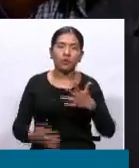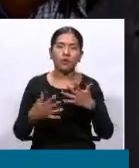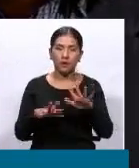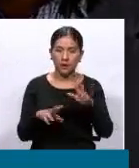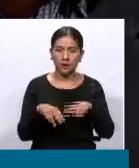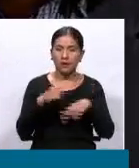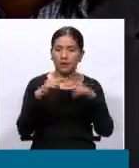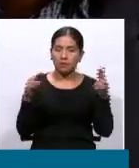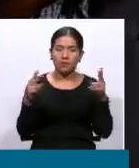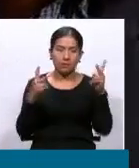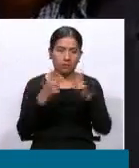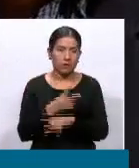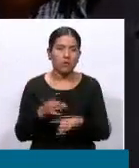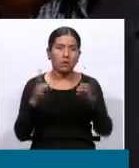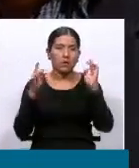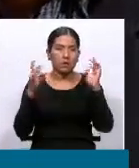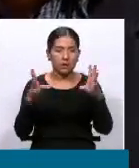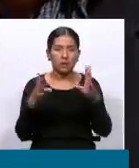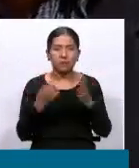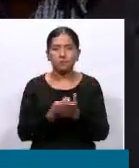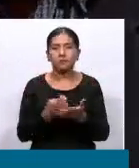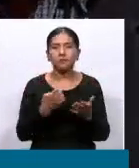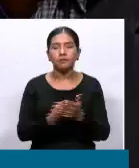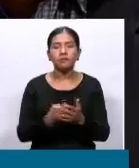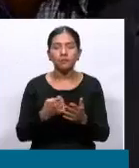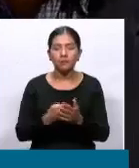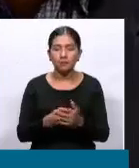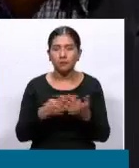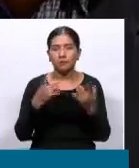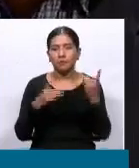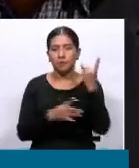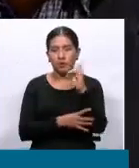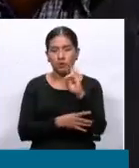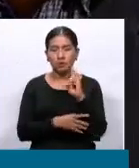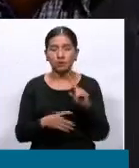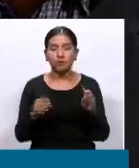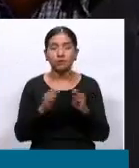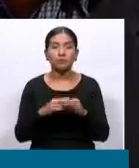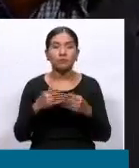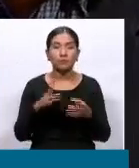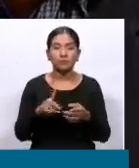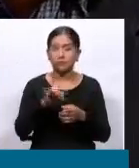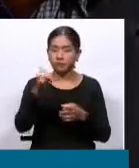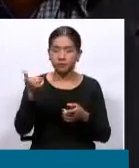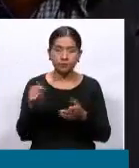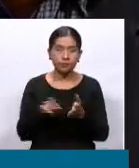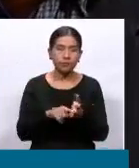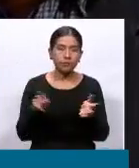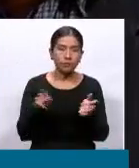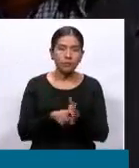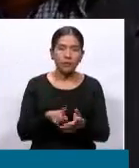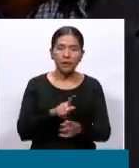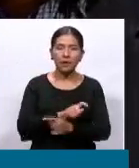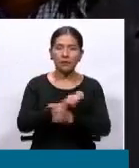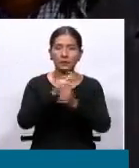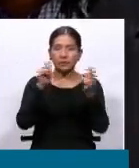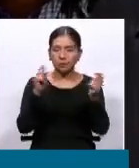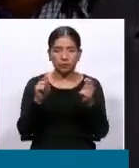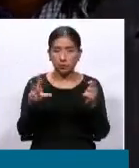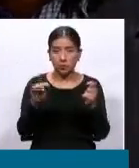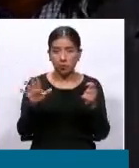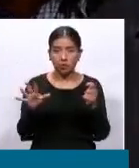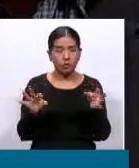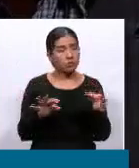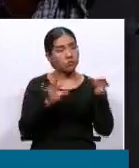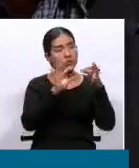del impacto en la economía boliviana. Incluso un diario que no es precisamente muy afín al gobierno y